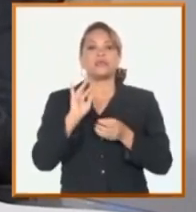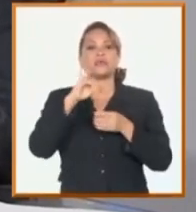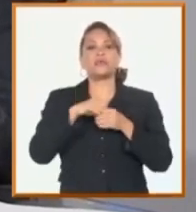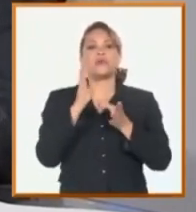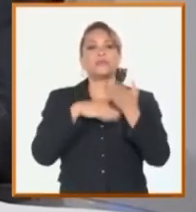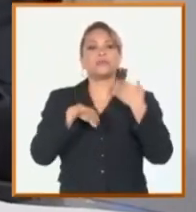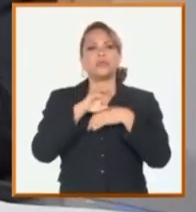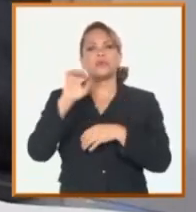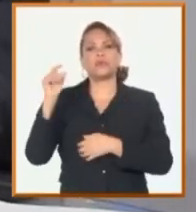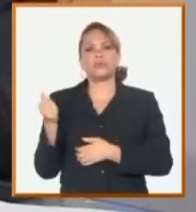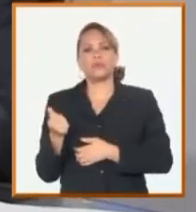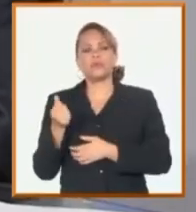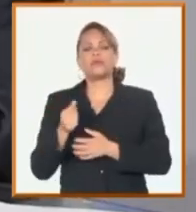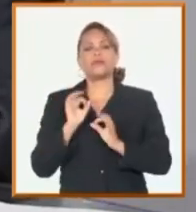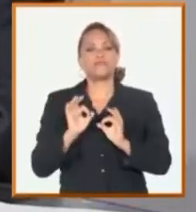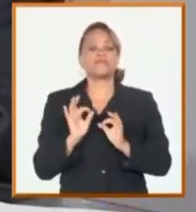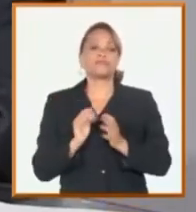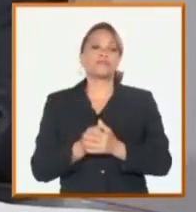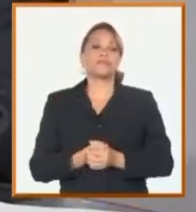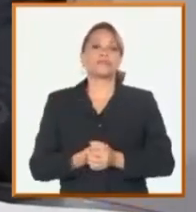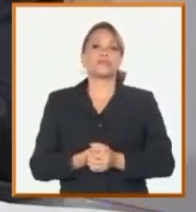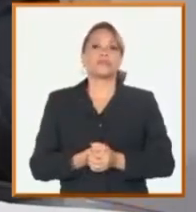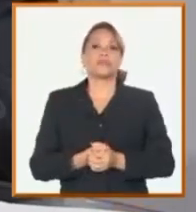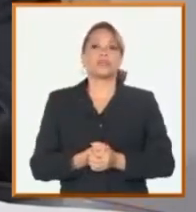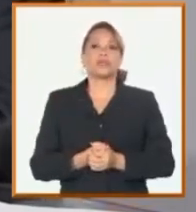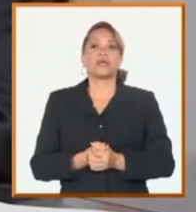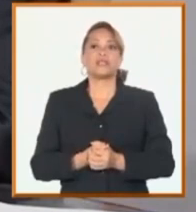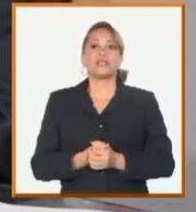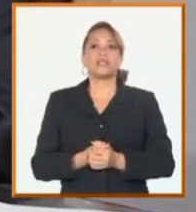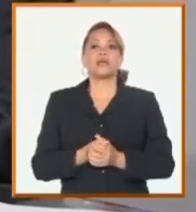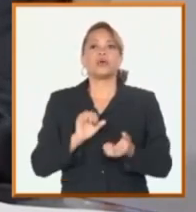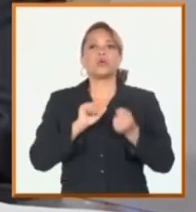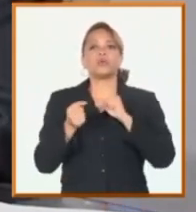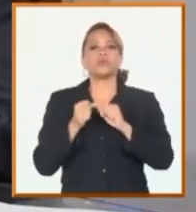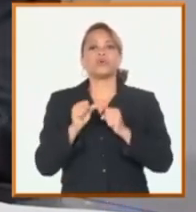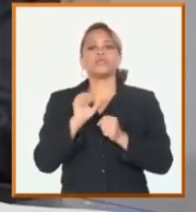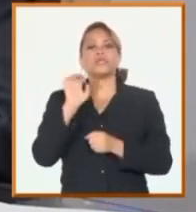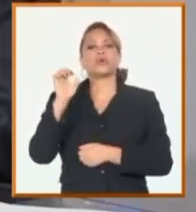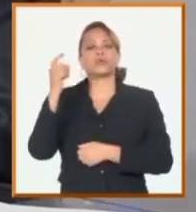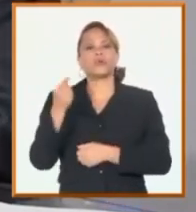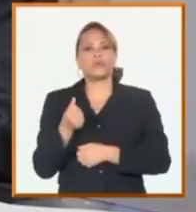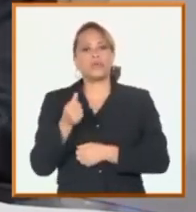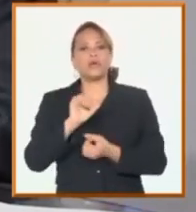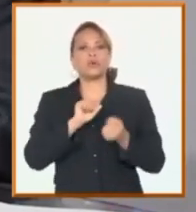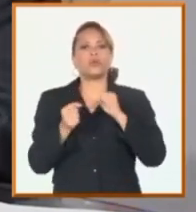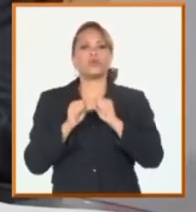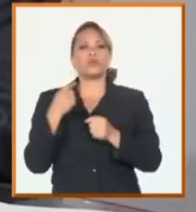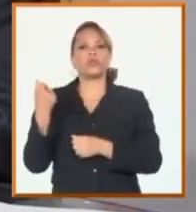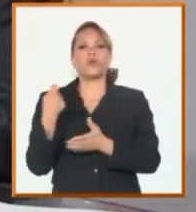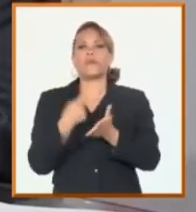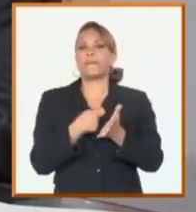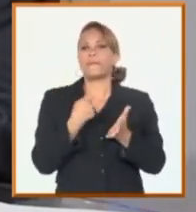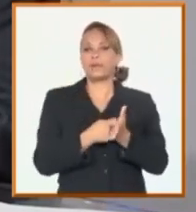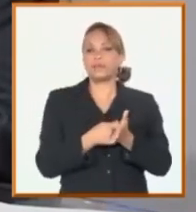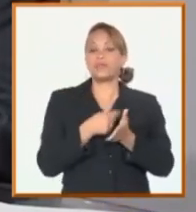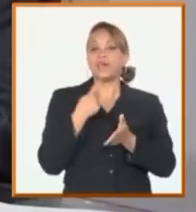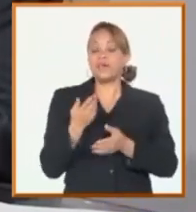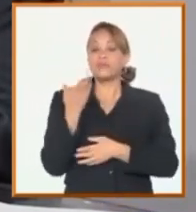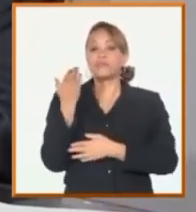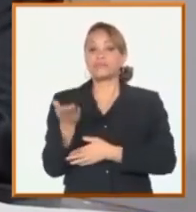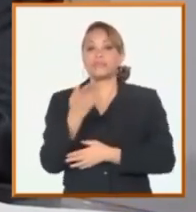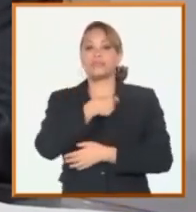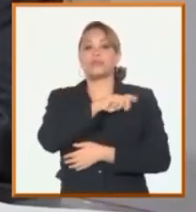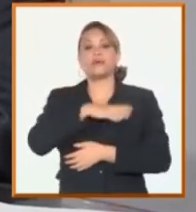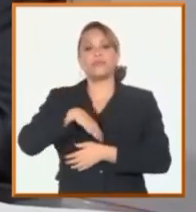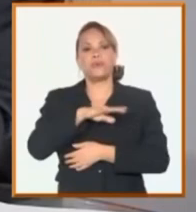de Economía, el Ministerio de Finanzas y Precios, en materia de la conducción de la economía y del control de los precios, son aspectos que nos reclama el pueblo y que nosotros tenemos que resolver,